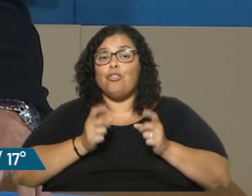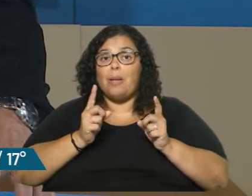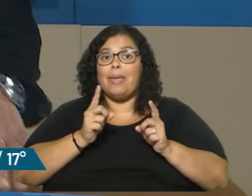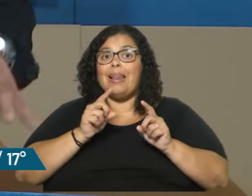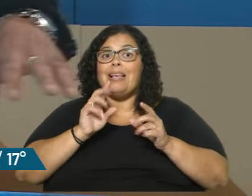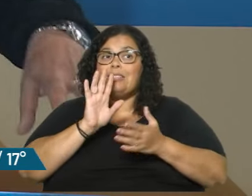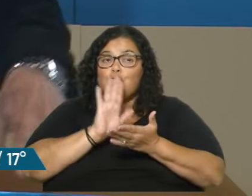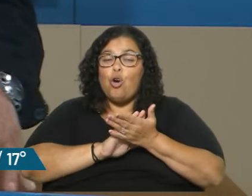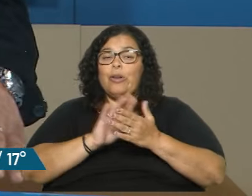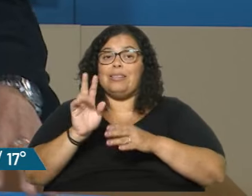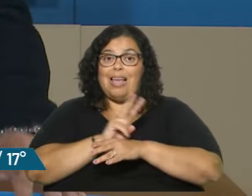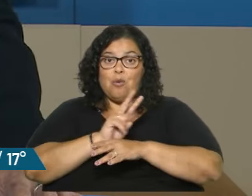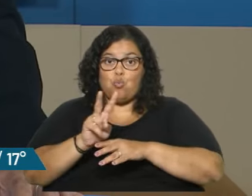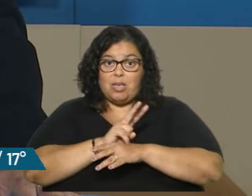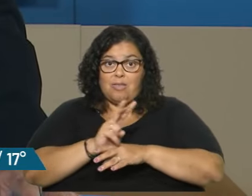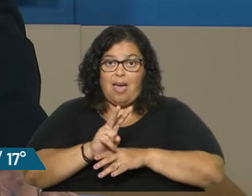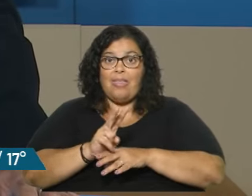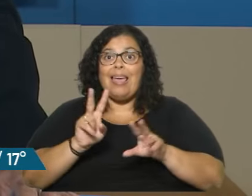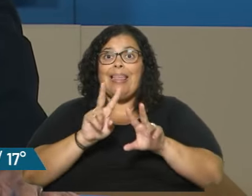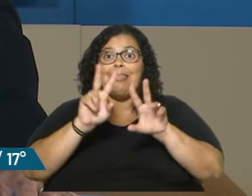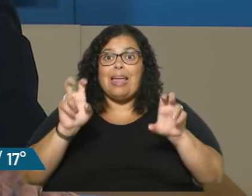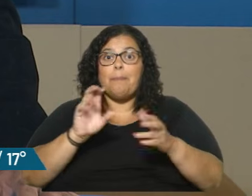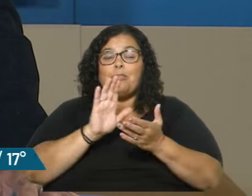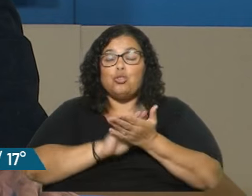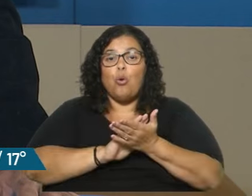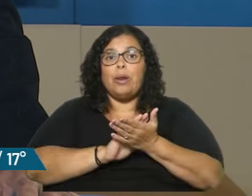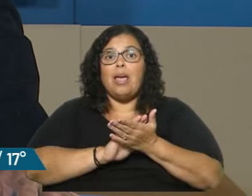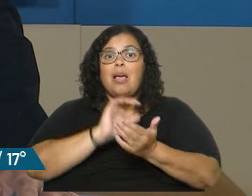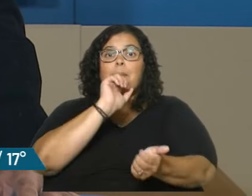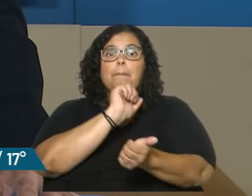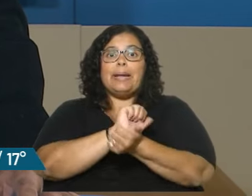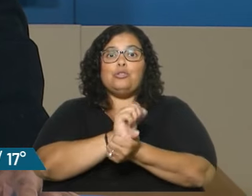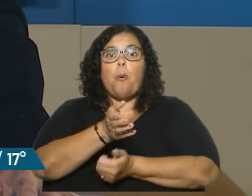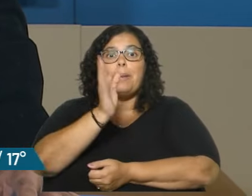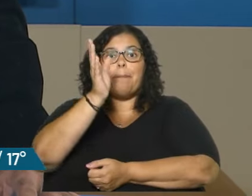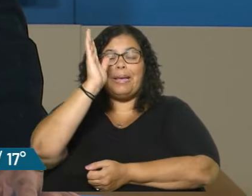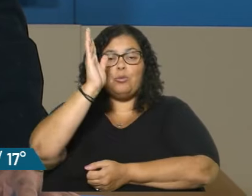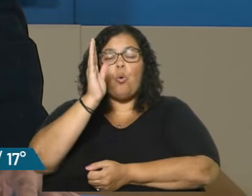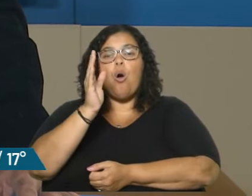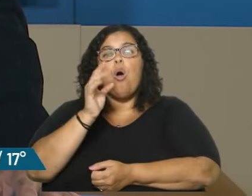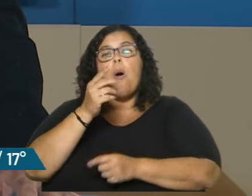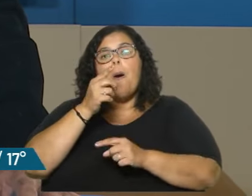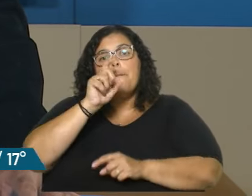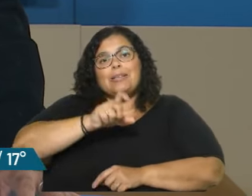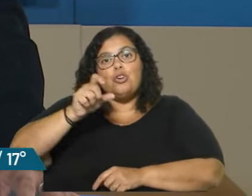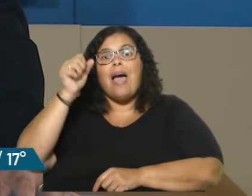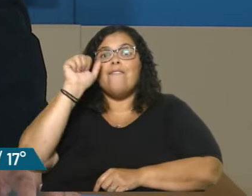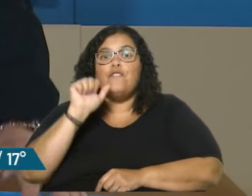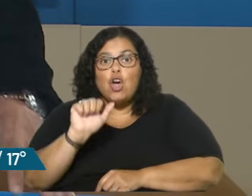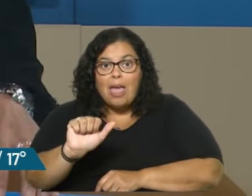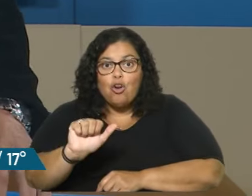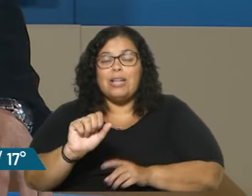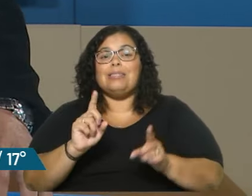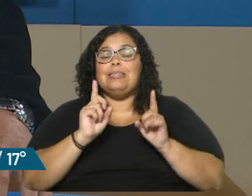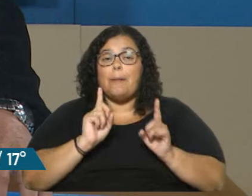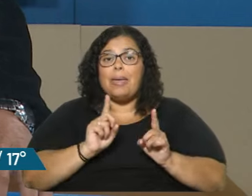alternativa, y lo estamos discutiendo, el tema de la cadena perpetua para violadores y